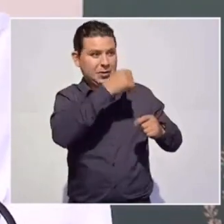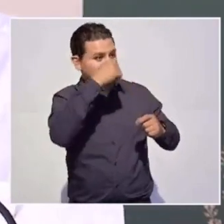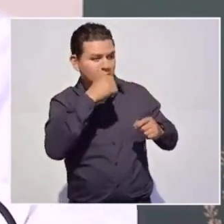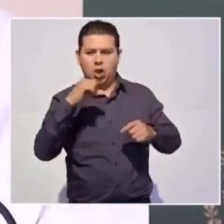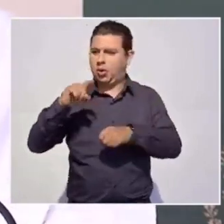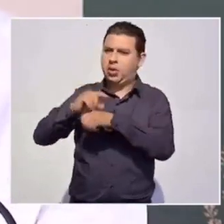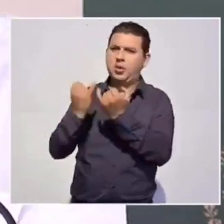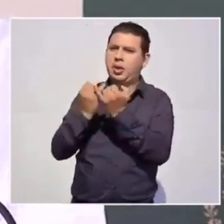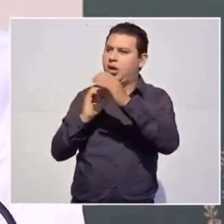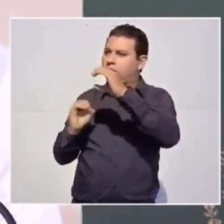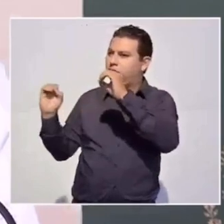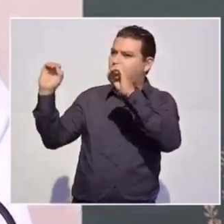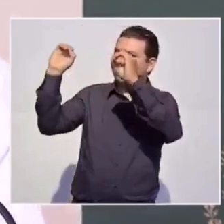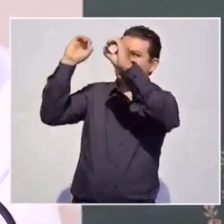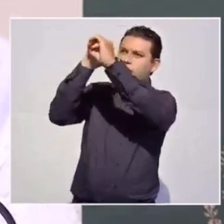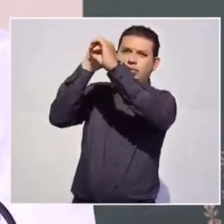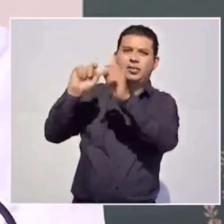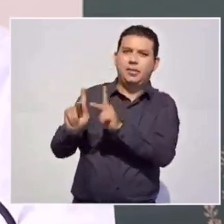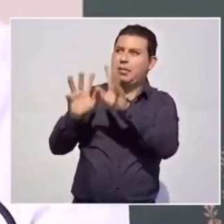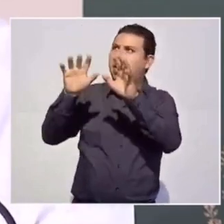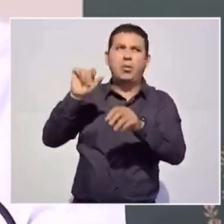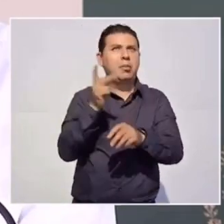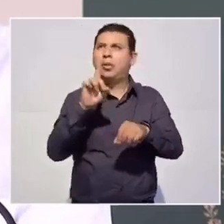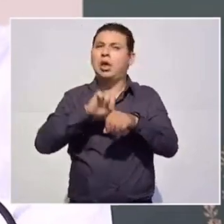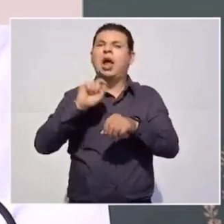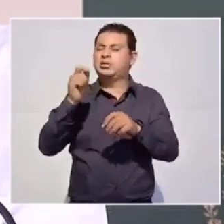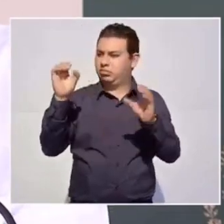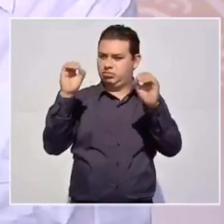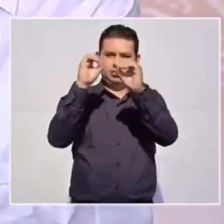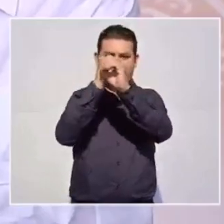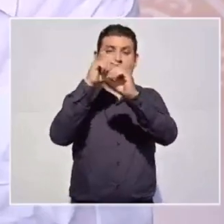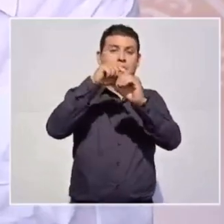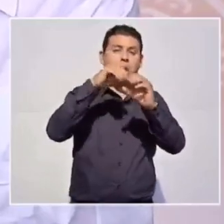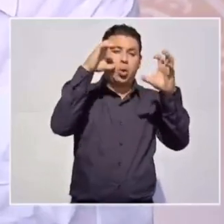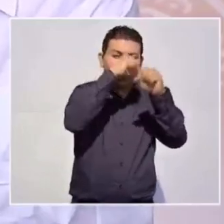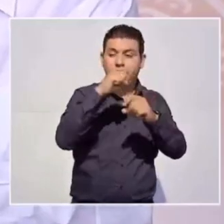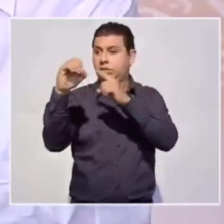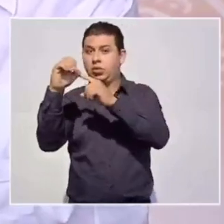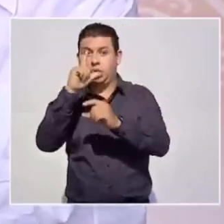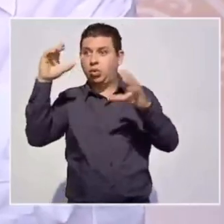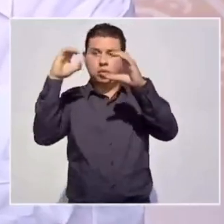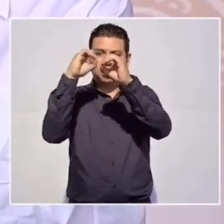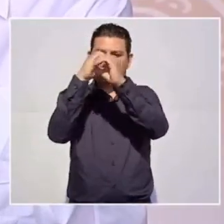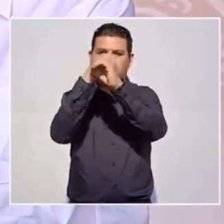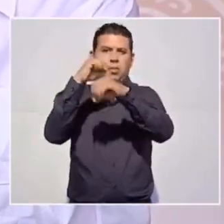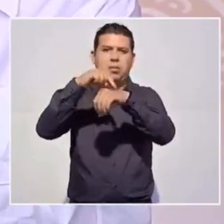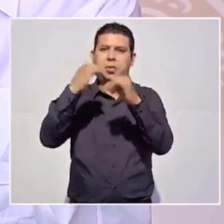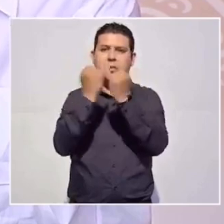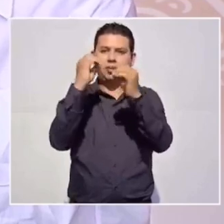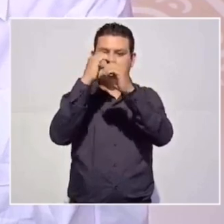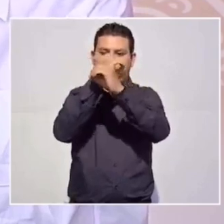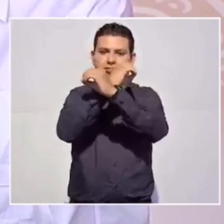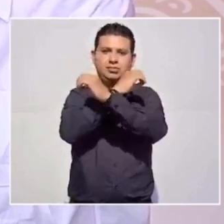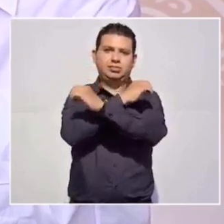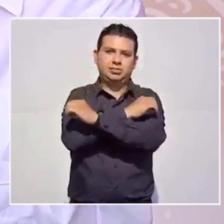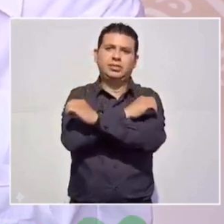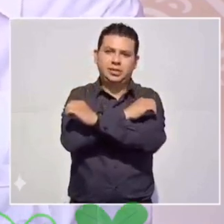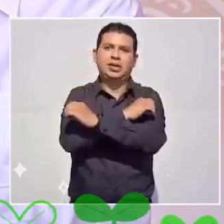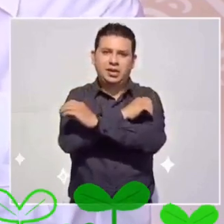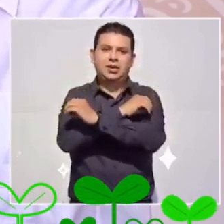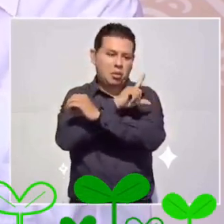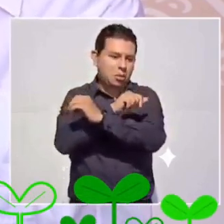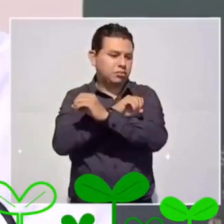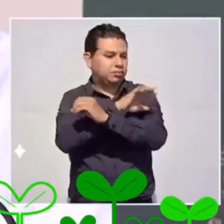en que la oscuridad y la luz tienen la misma duración. Las plantas florecen y la vida en la tierra